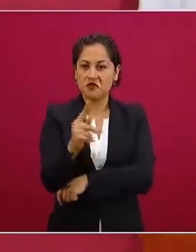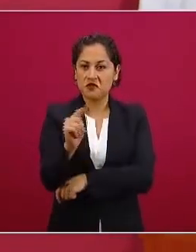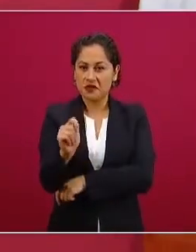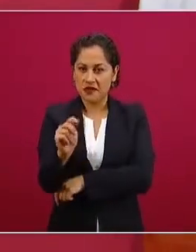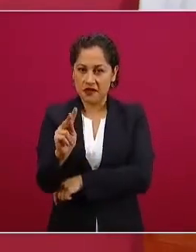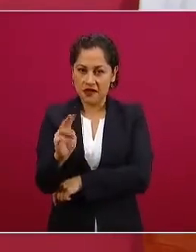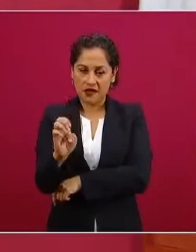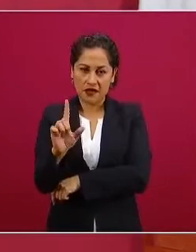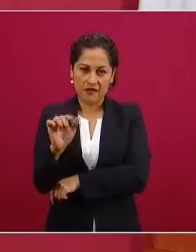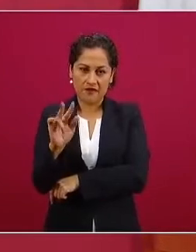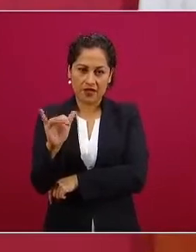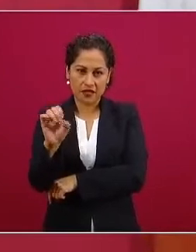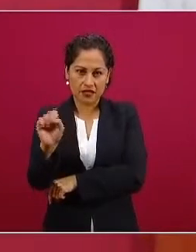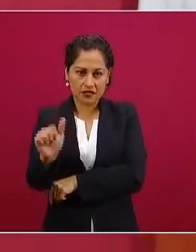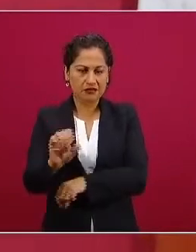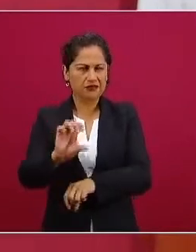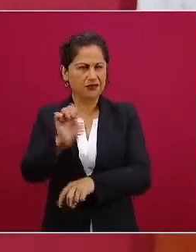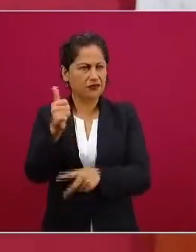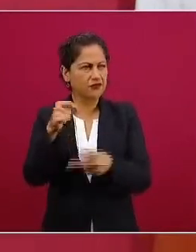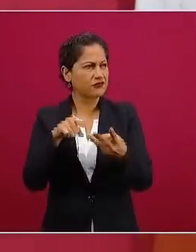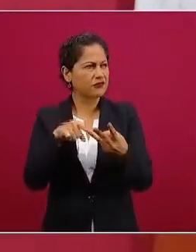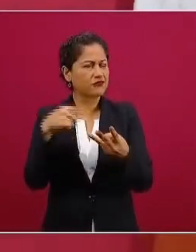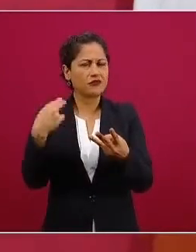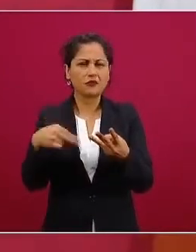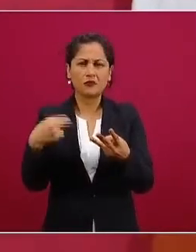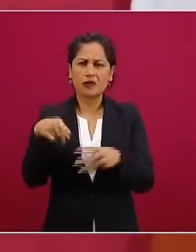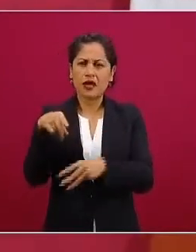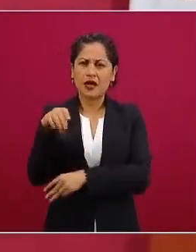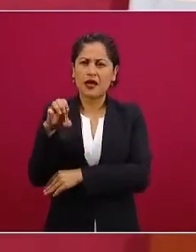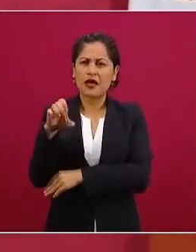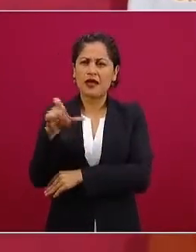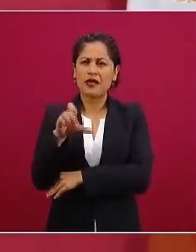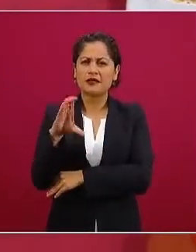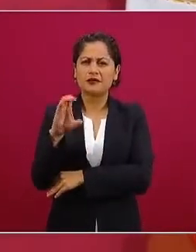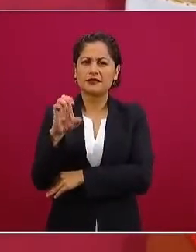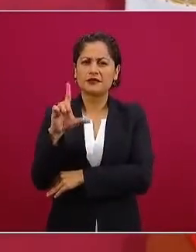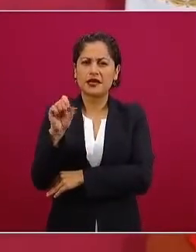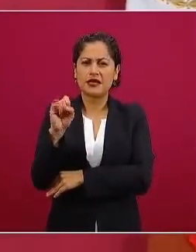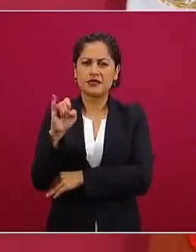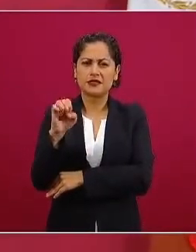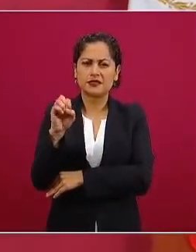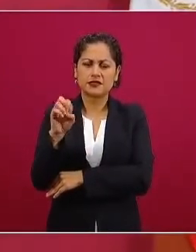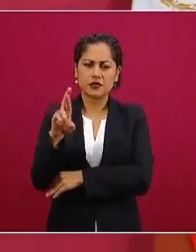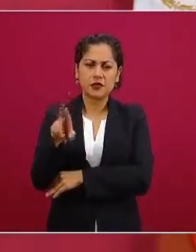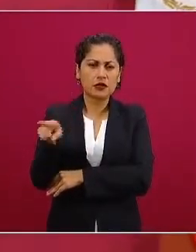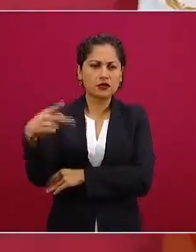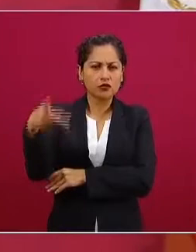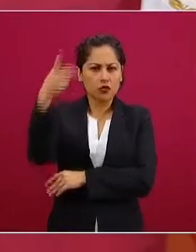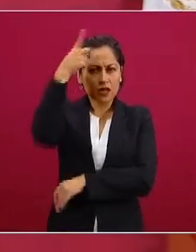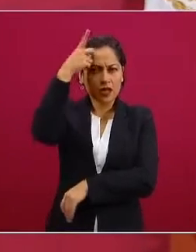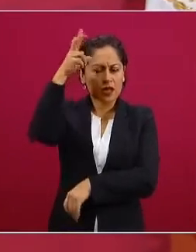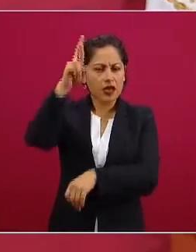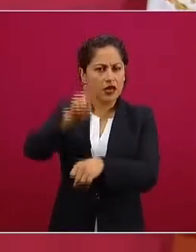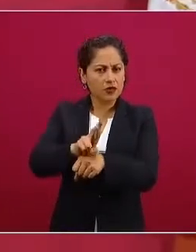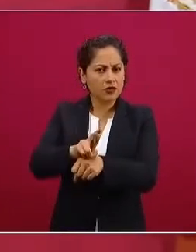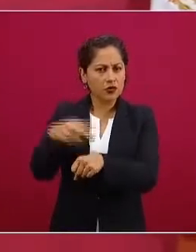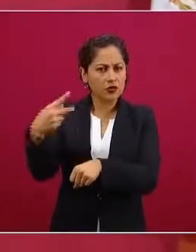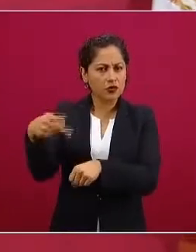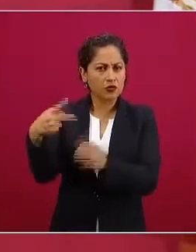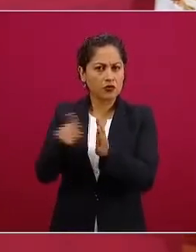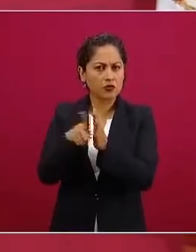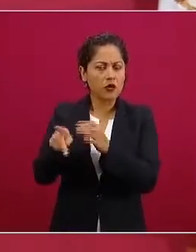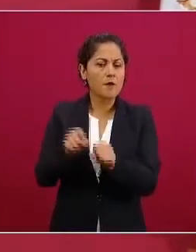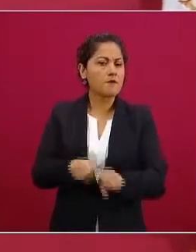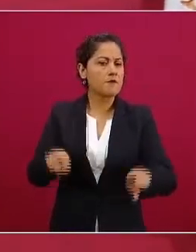y cómo se llama Excelsior el director de Excelsior como el director del